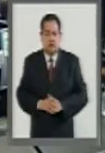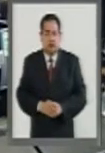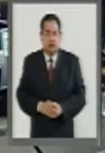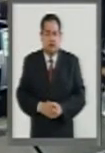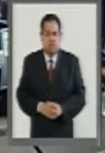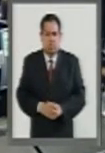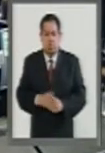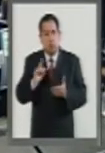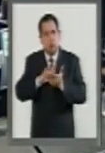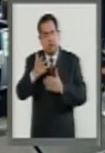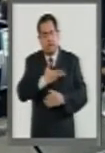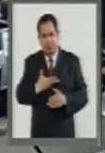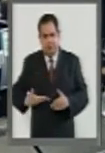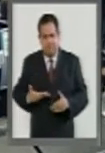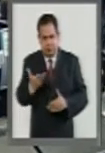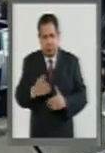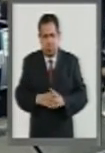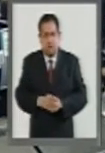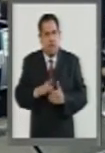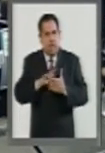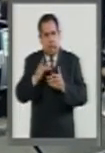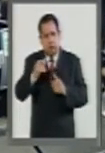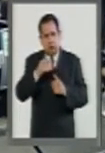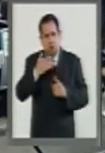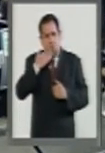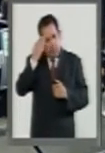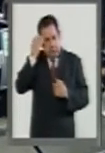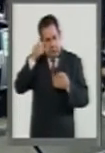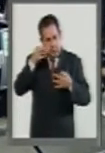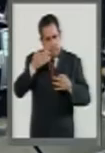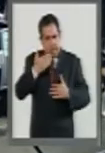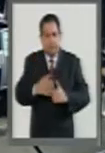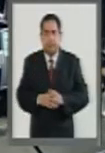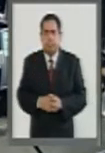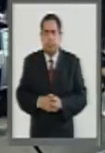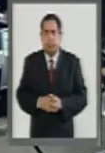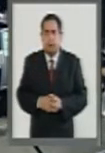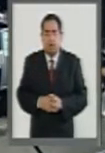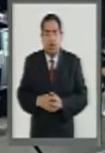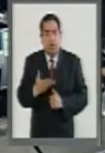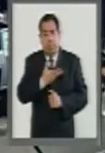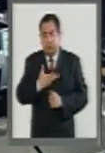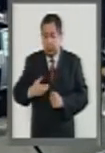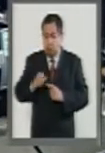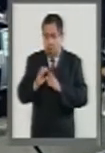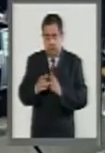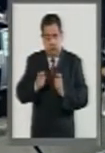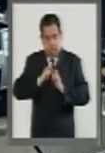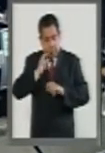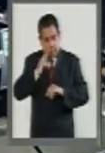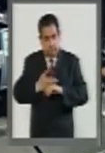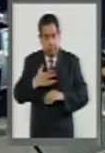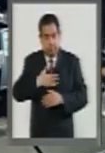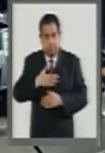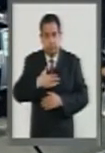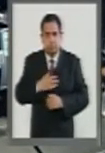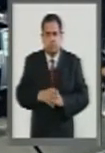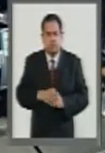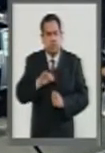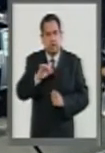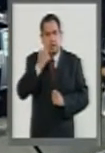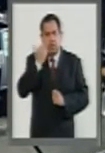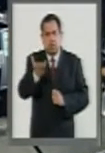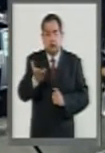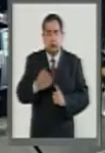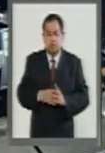Muchas gracias, Presidente. Le agradezco su buen juicio. Como Presidente de la Comisión respectiva, sí quiero